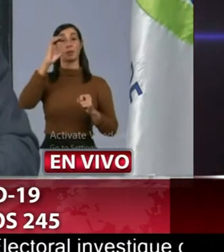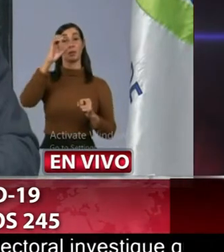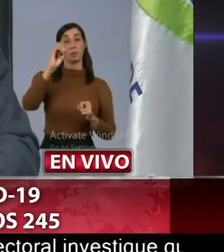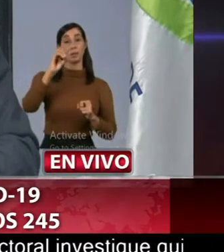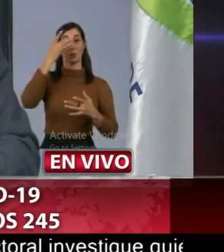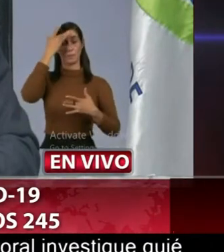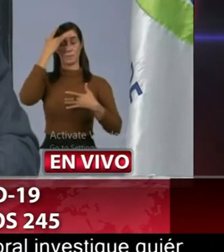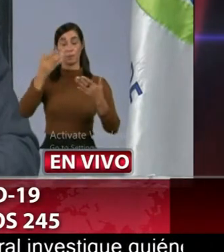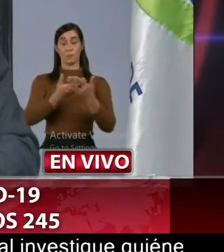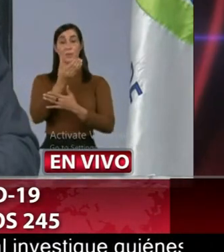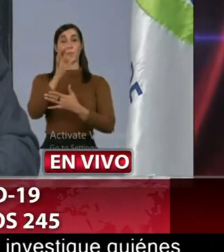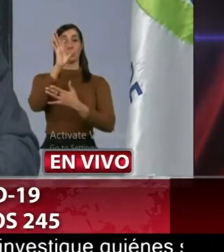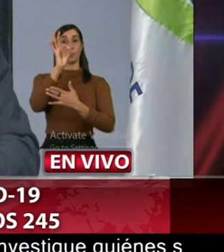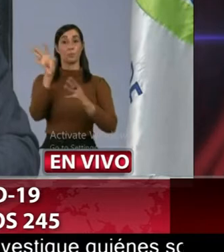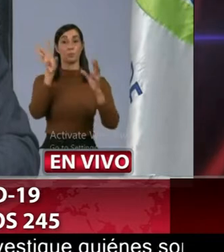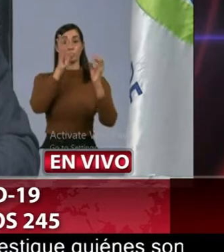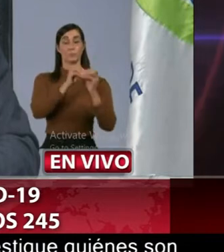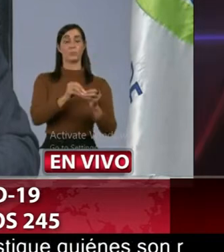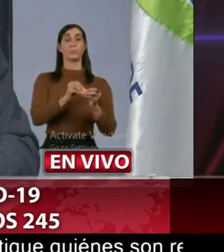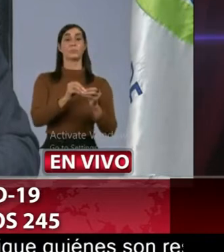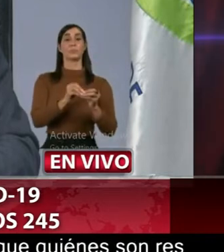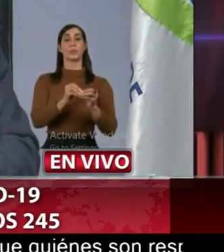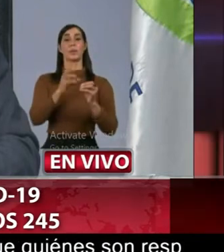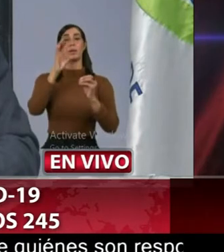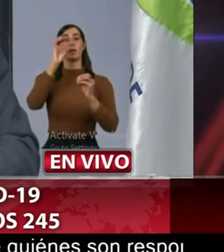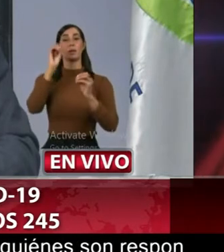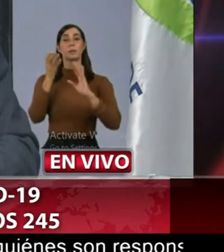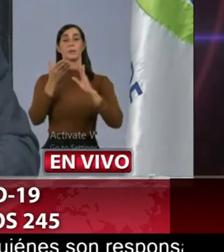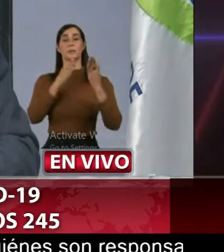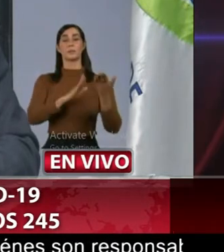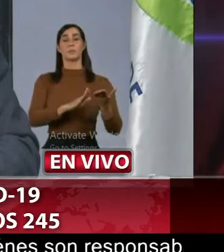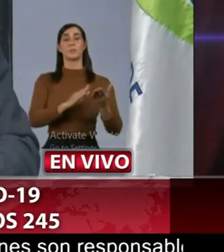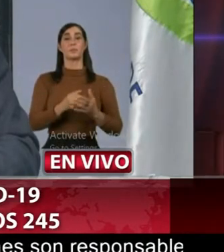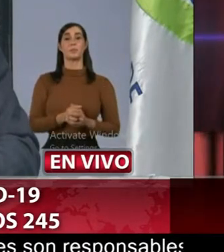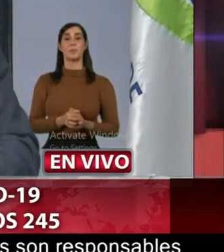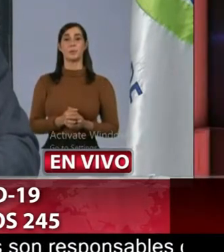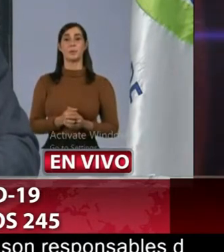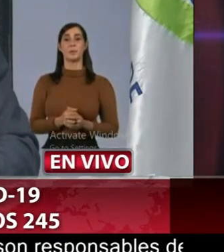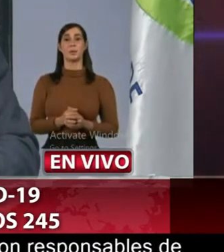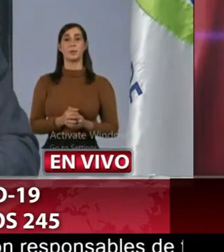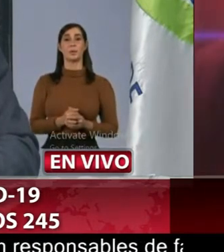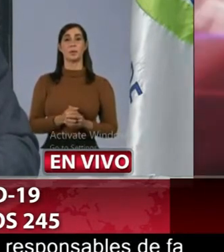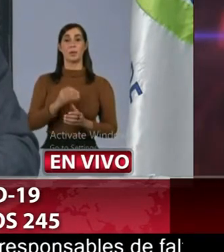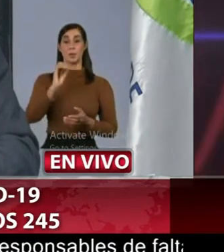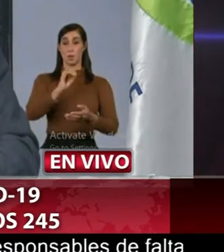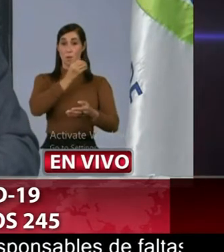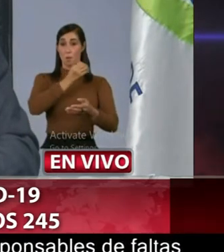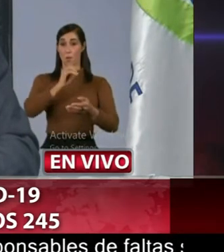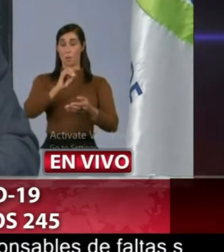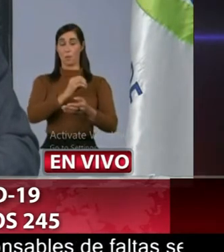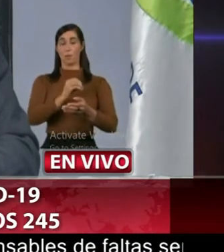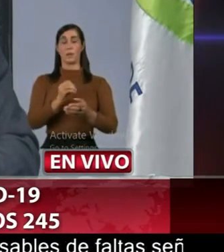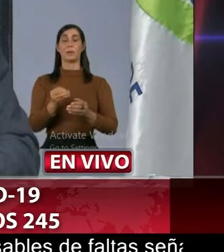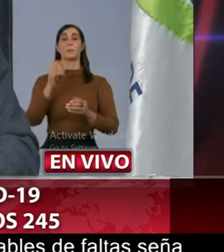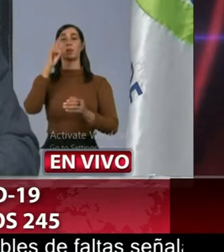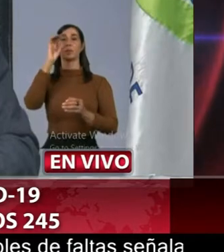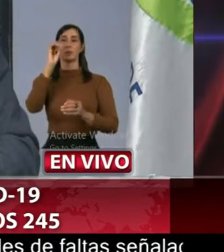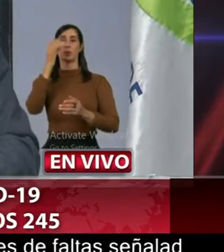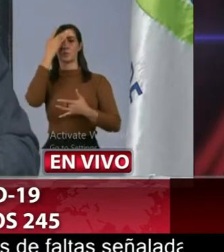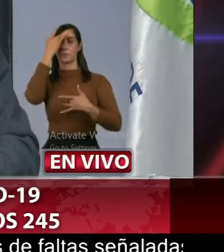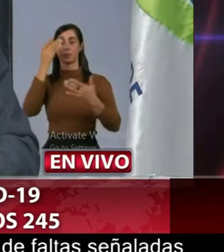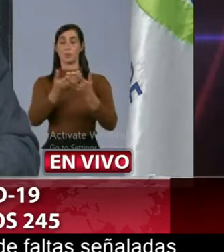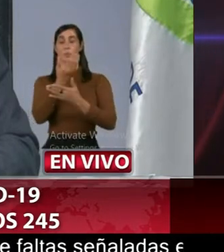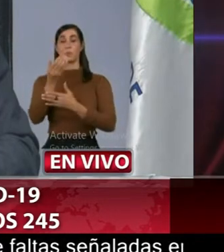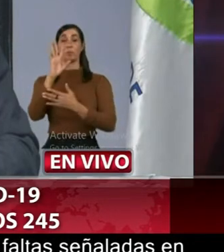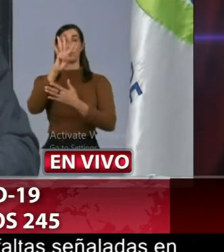nuevos nueve acumulados cero fallecimiento San José de Ocoa cero casos nuevos